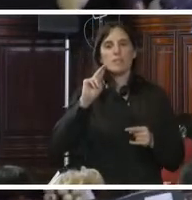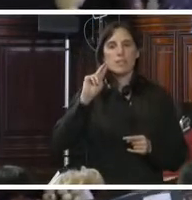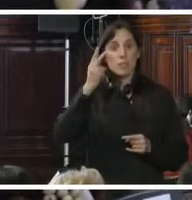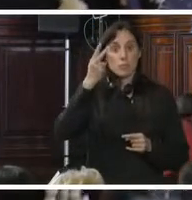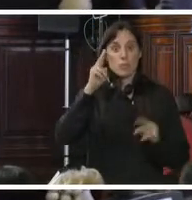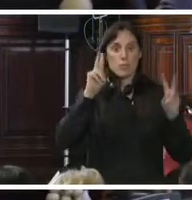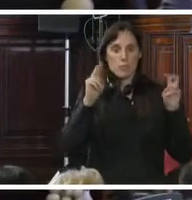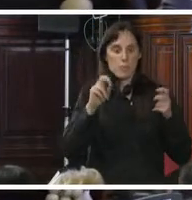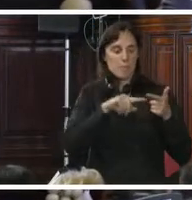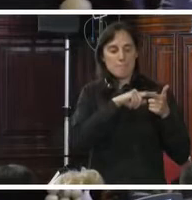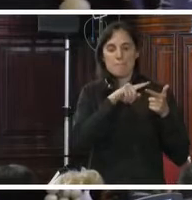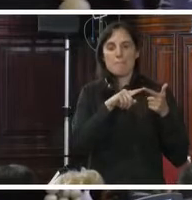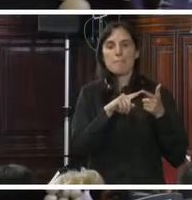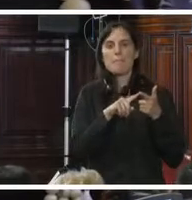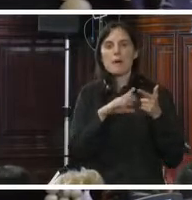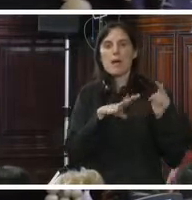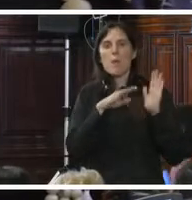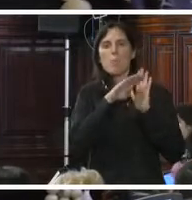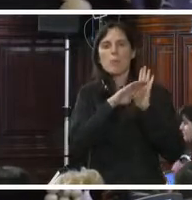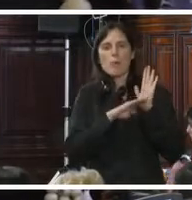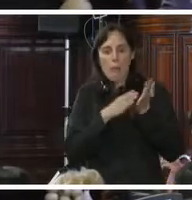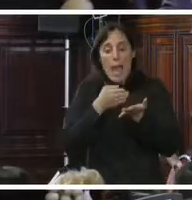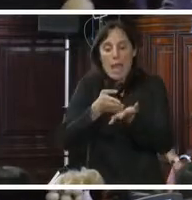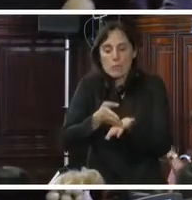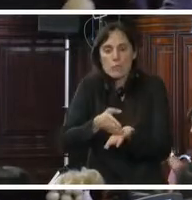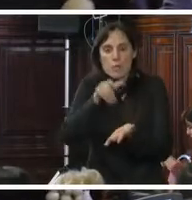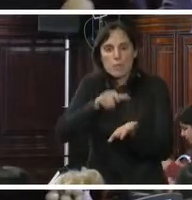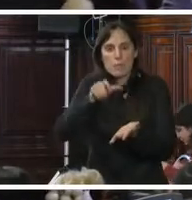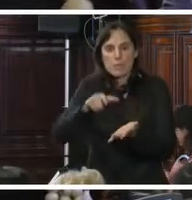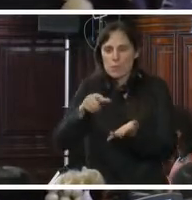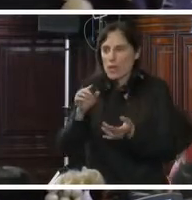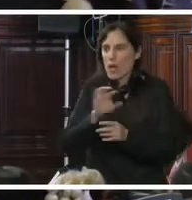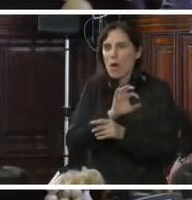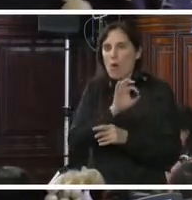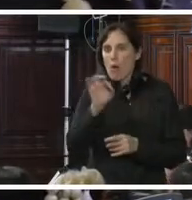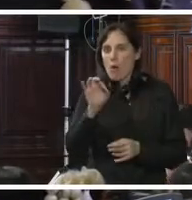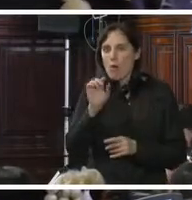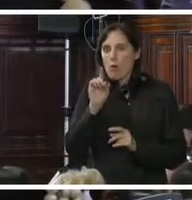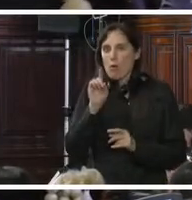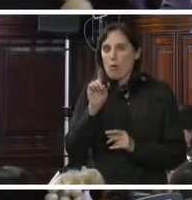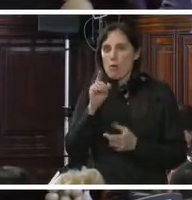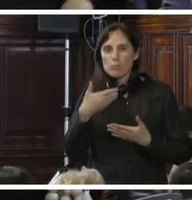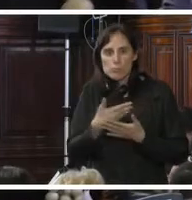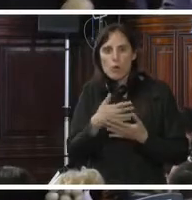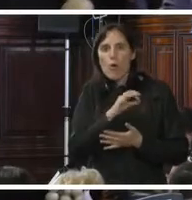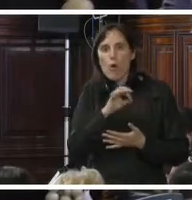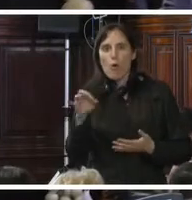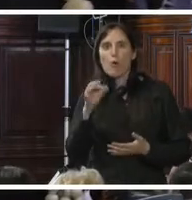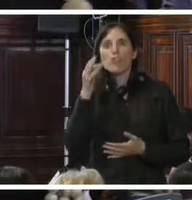existen problemas vinculados con los programas de asistencia a víctimas y testigos de las diferentes fiscalías de los países.